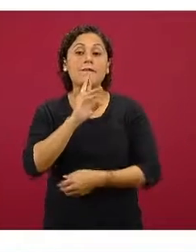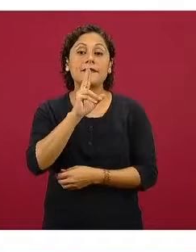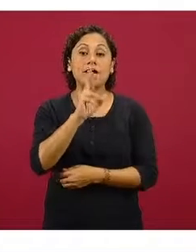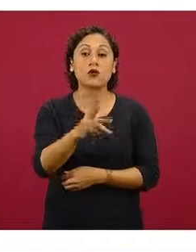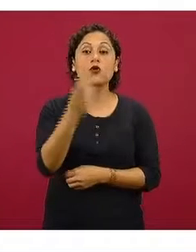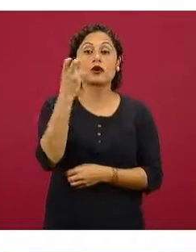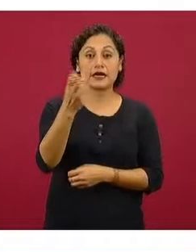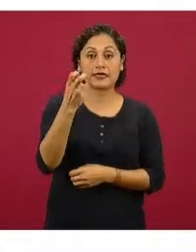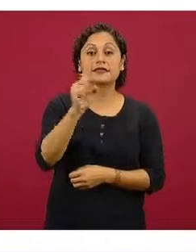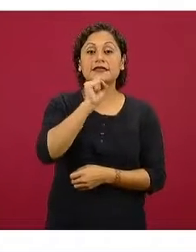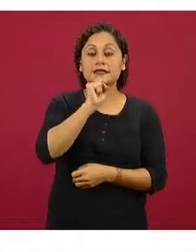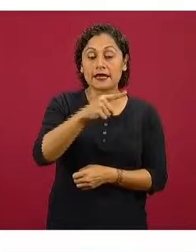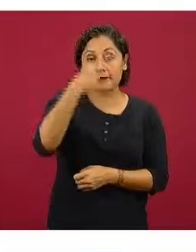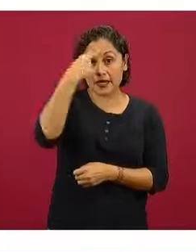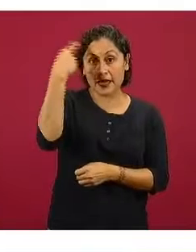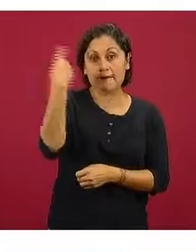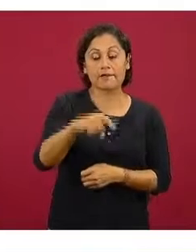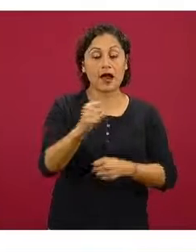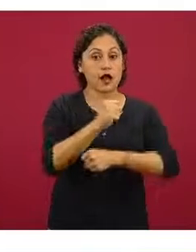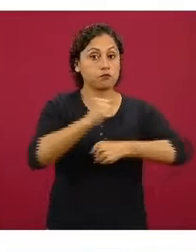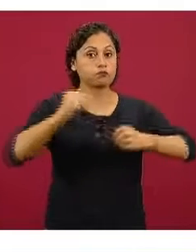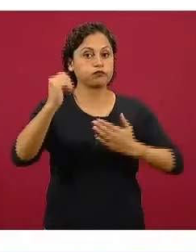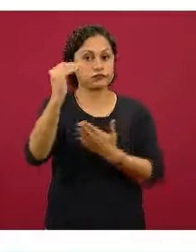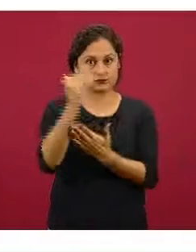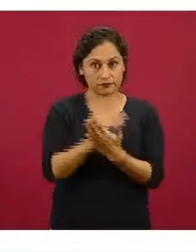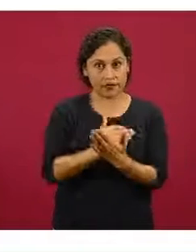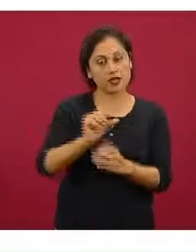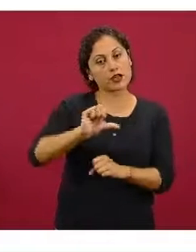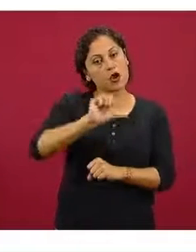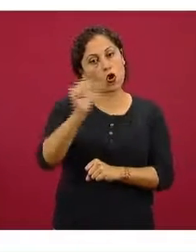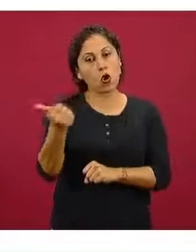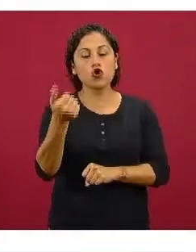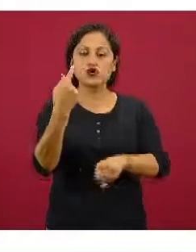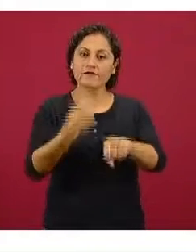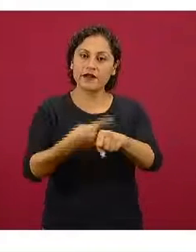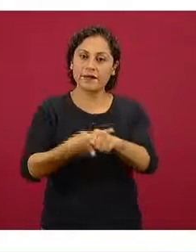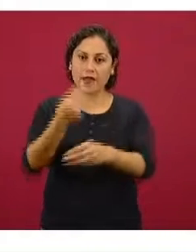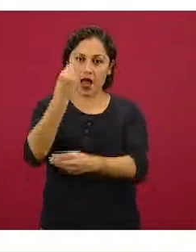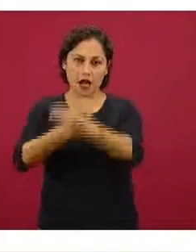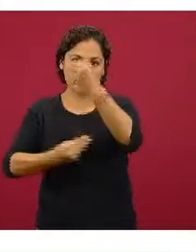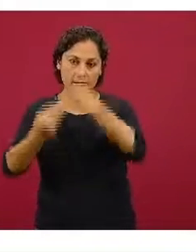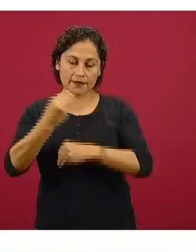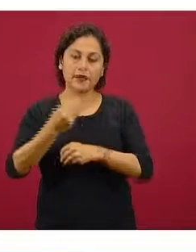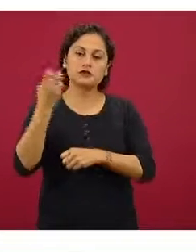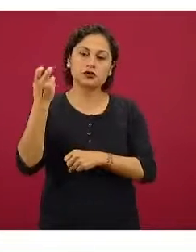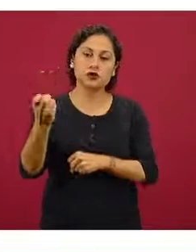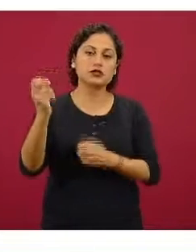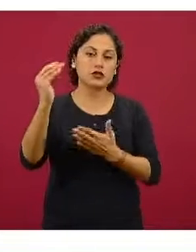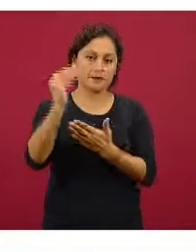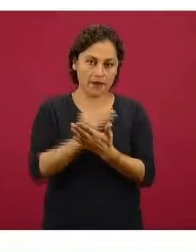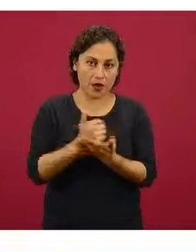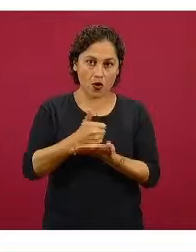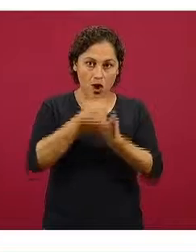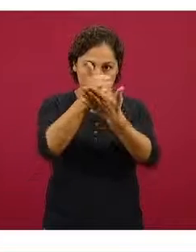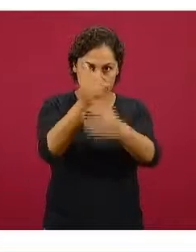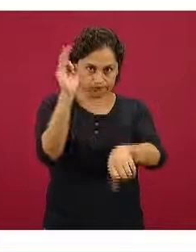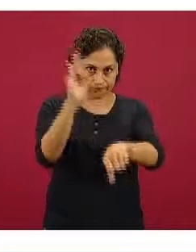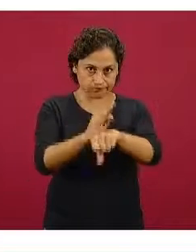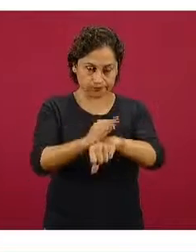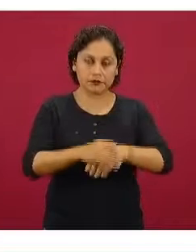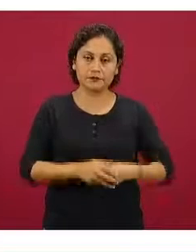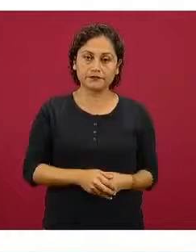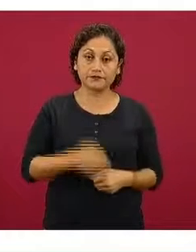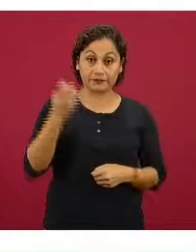pilares también del combate para la obesidad y muchos de los otros trastornos y alimentación para una salud y estas son las estrategias de